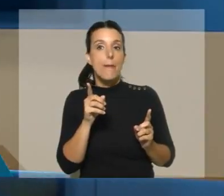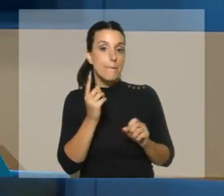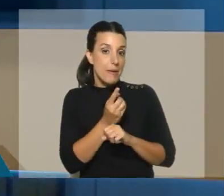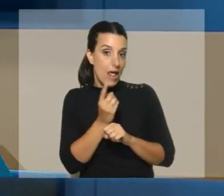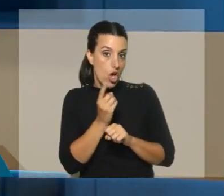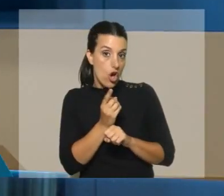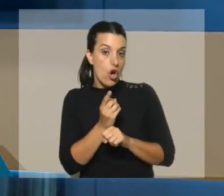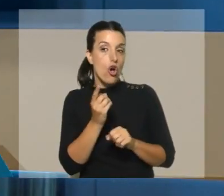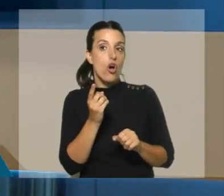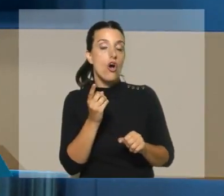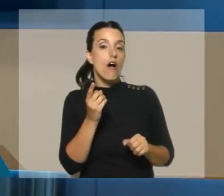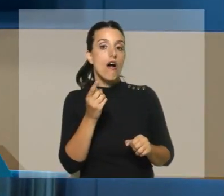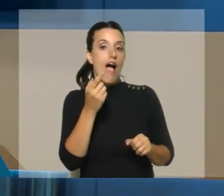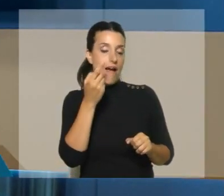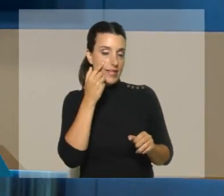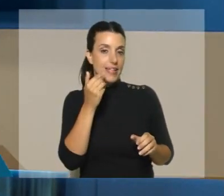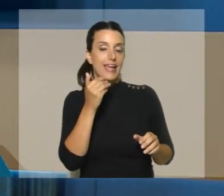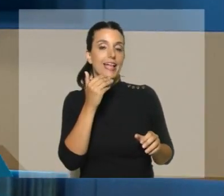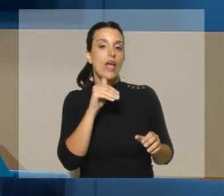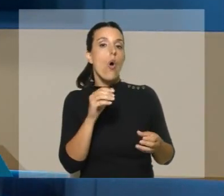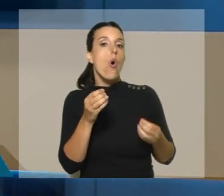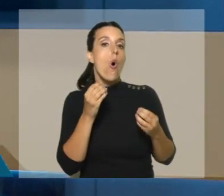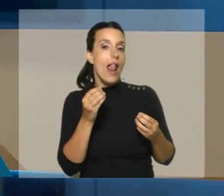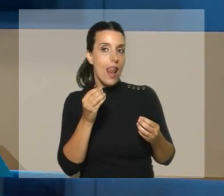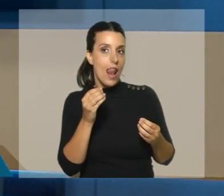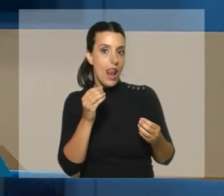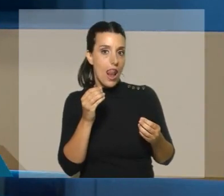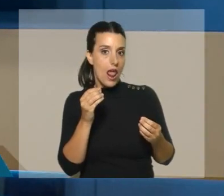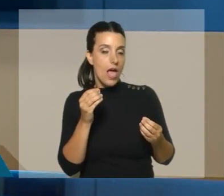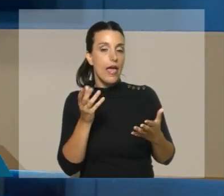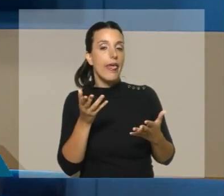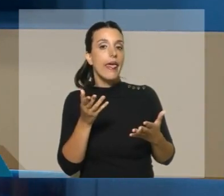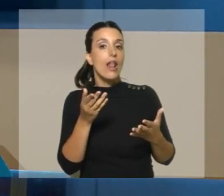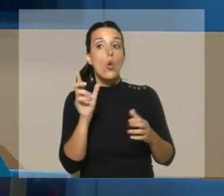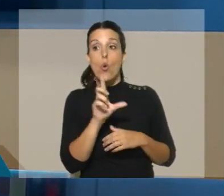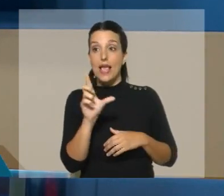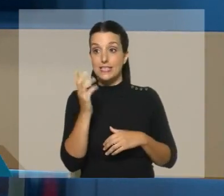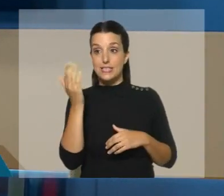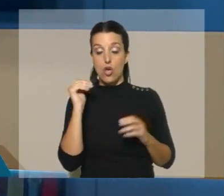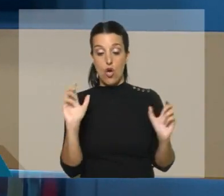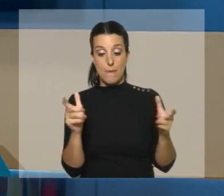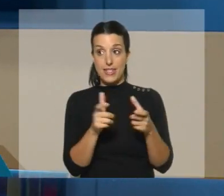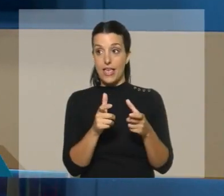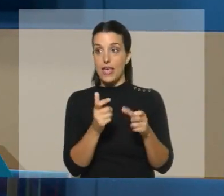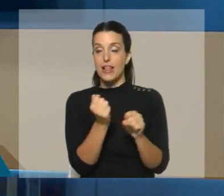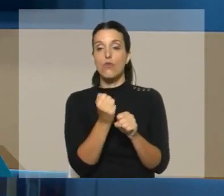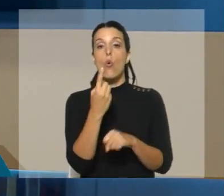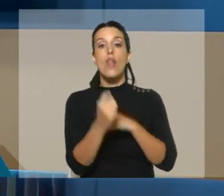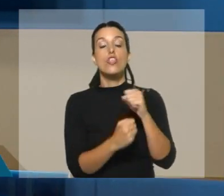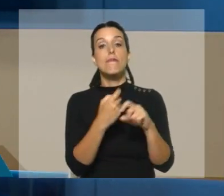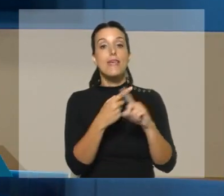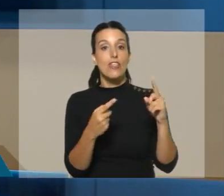vamos a tratar de entender qué fue lo que se presentó esta semana porque el lunes este comité que trabajó durante un año y medio